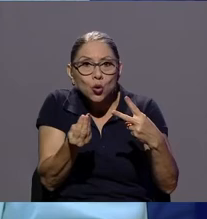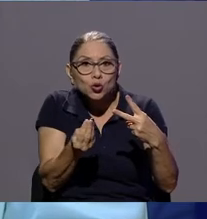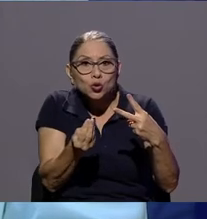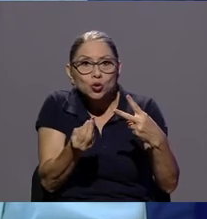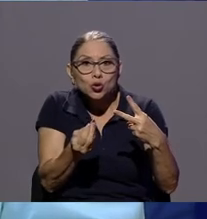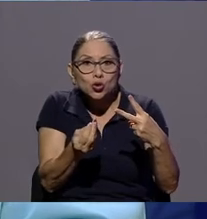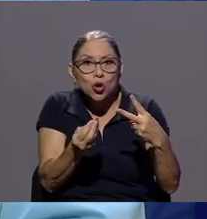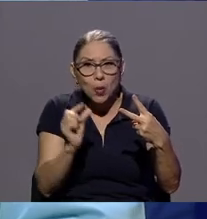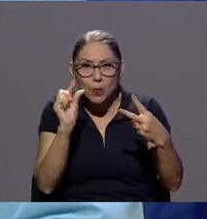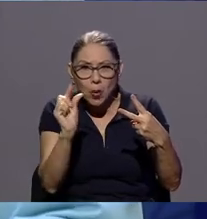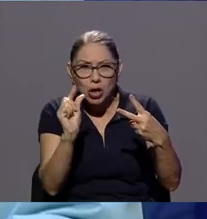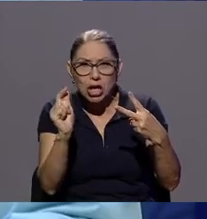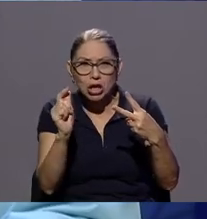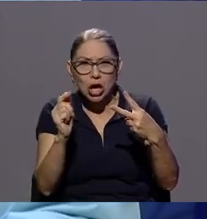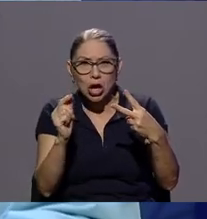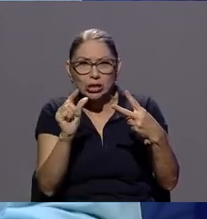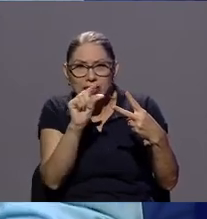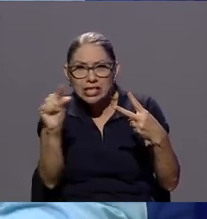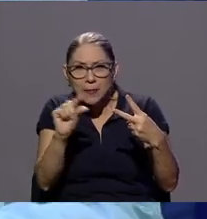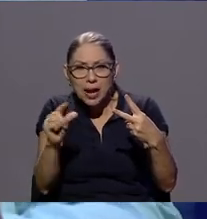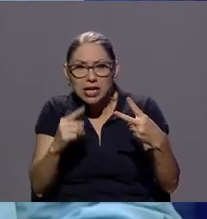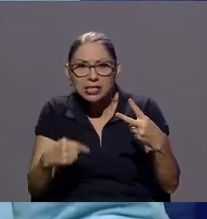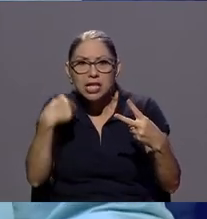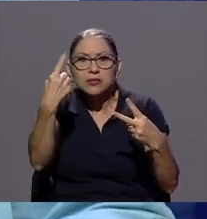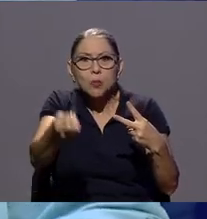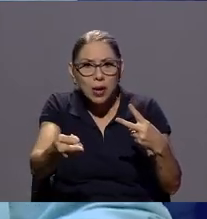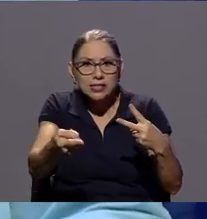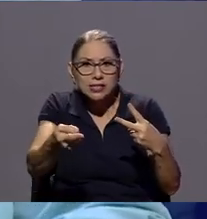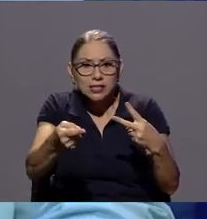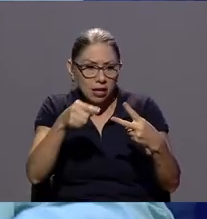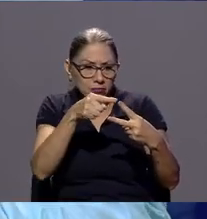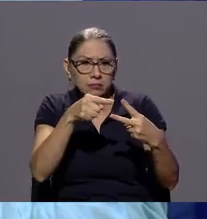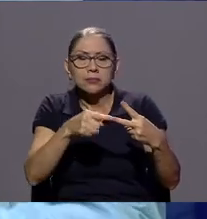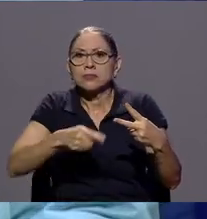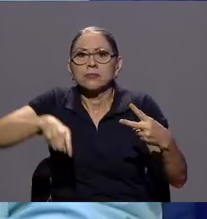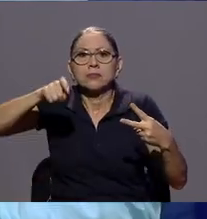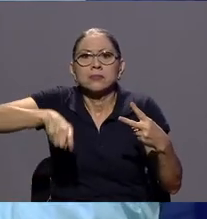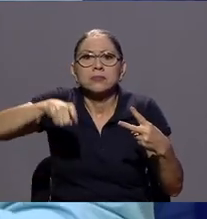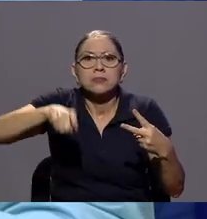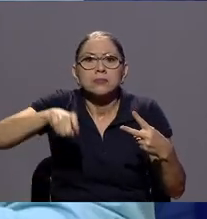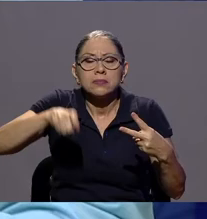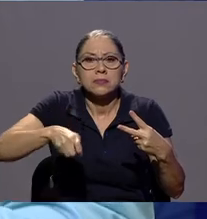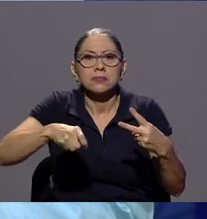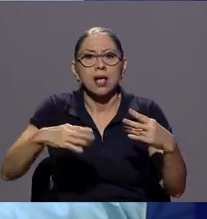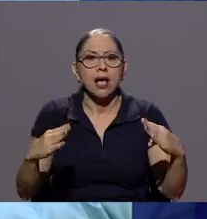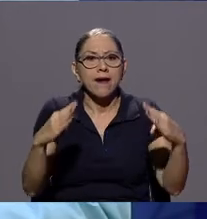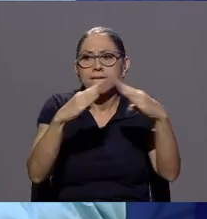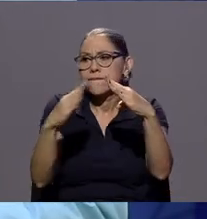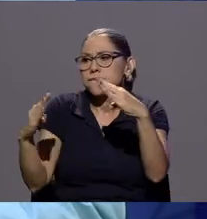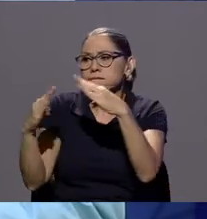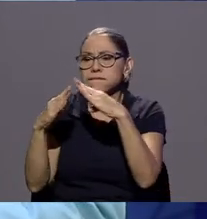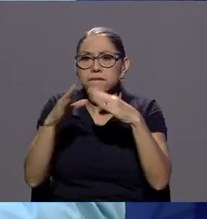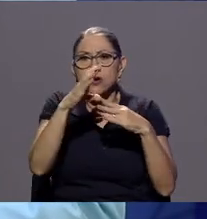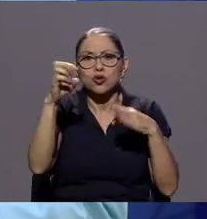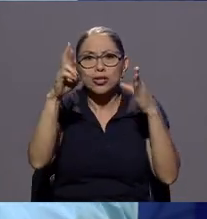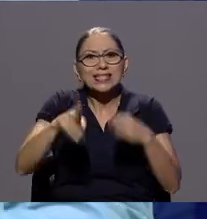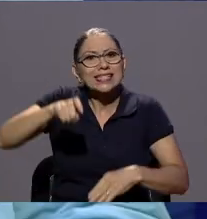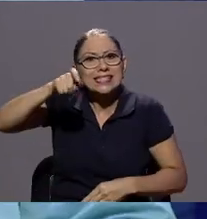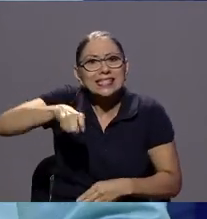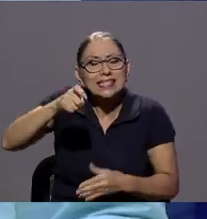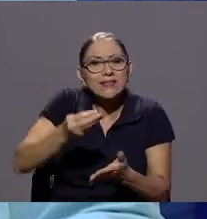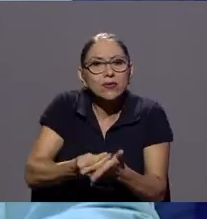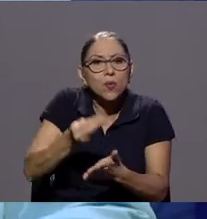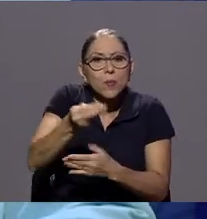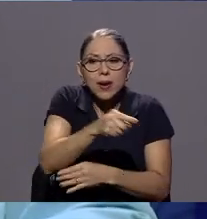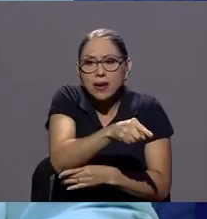se manifestaron super necesarios en las casas de los costarricenses a partir de los